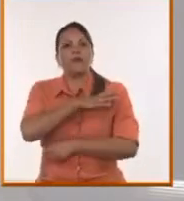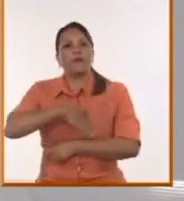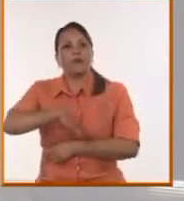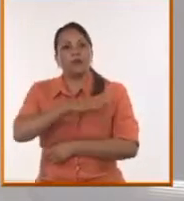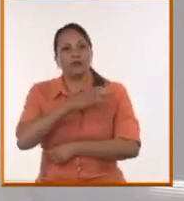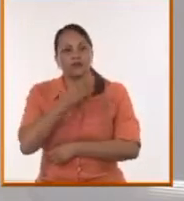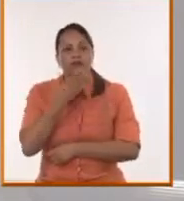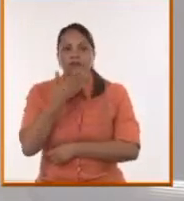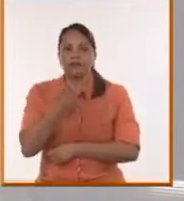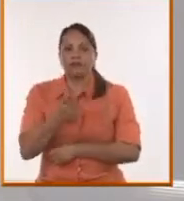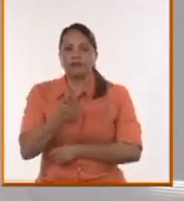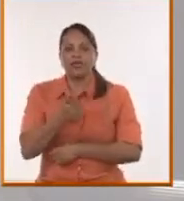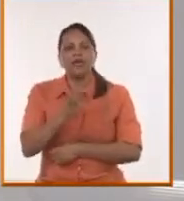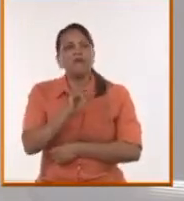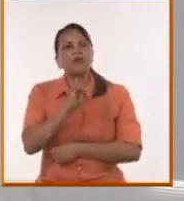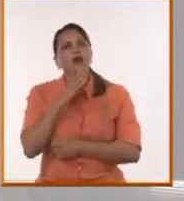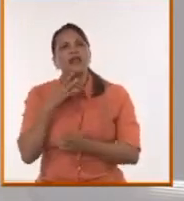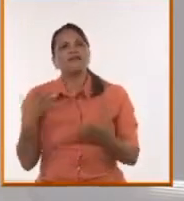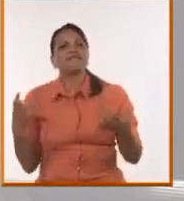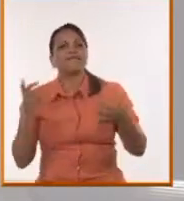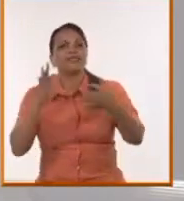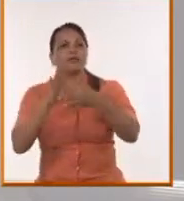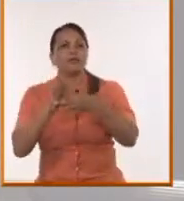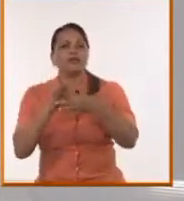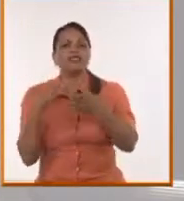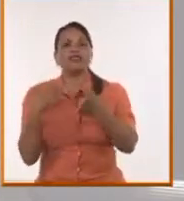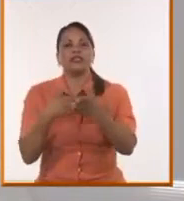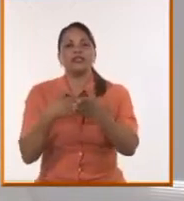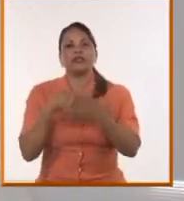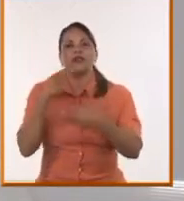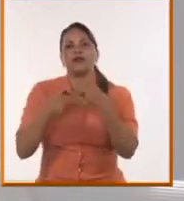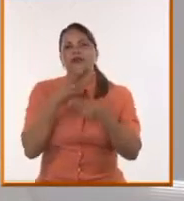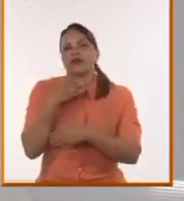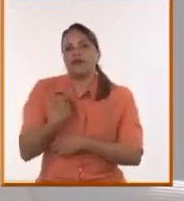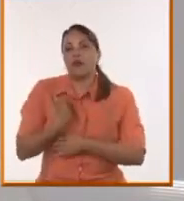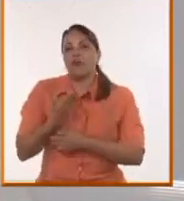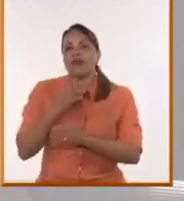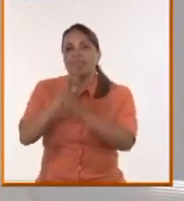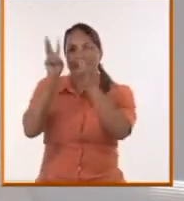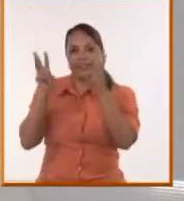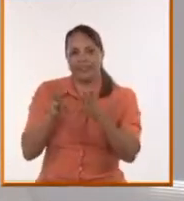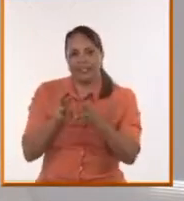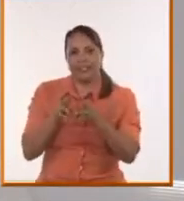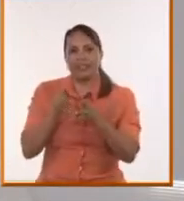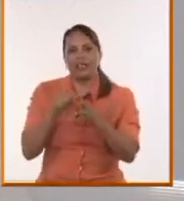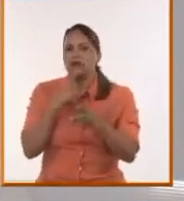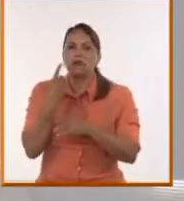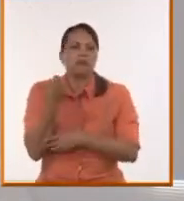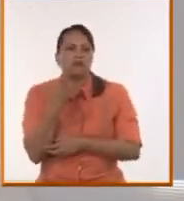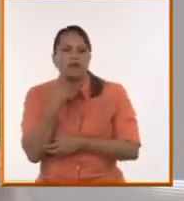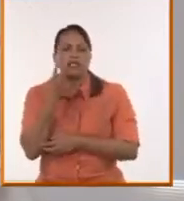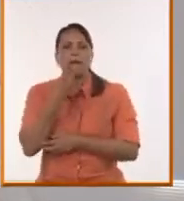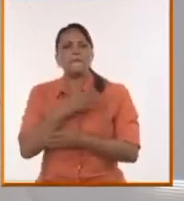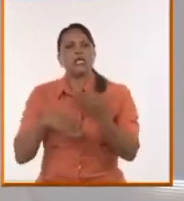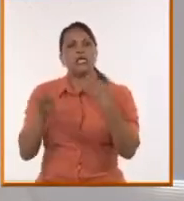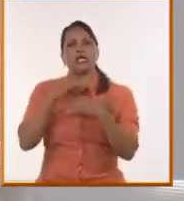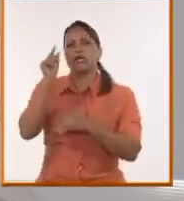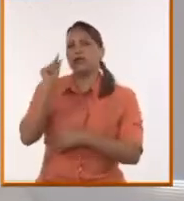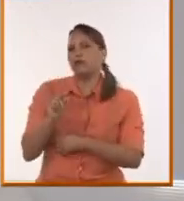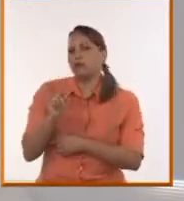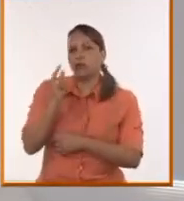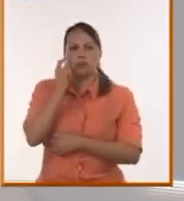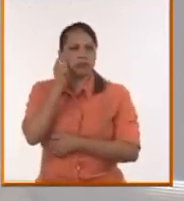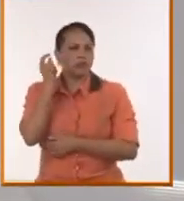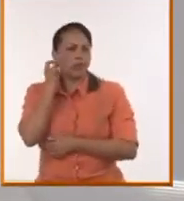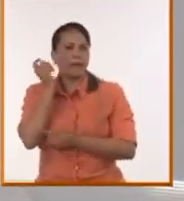Pero también hay una conexión directa porque se hace a través de redes sociales, en las cuales tú no necesitas ser ministro o ministra como para formar parte